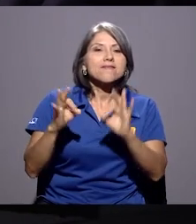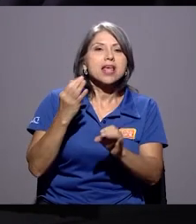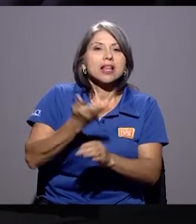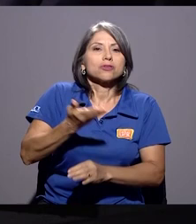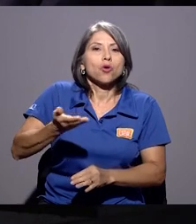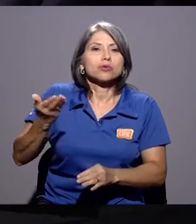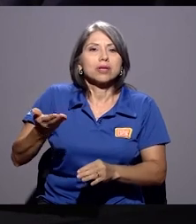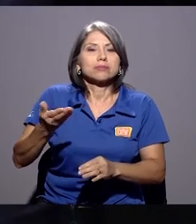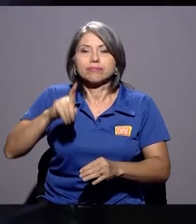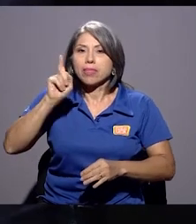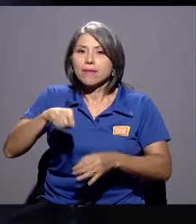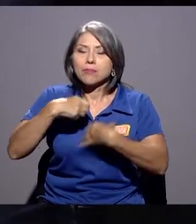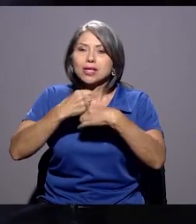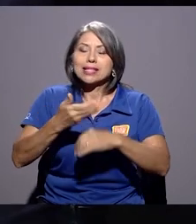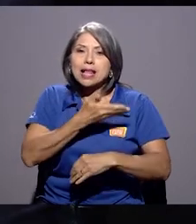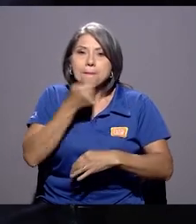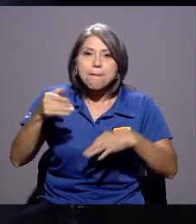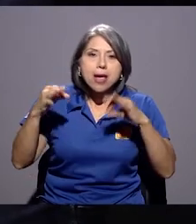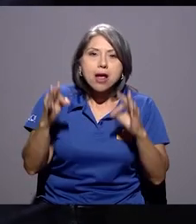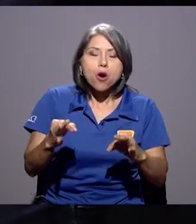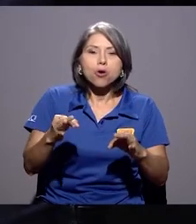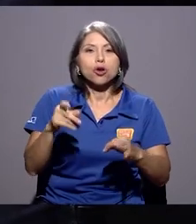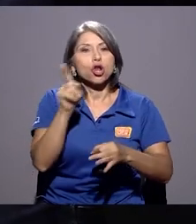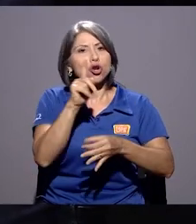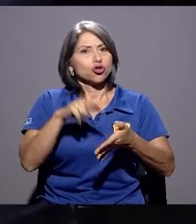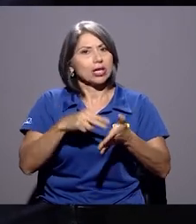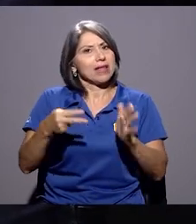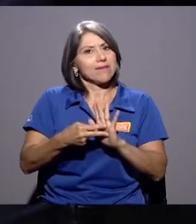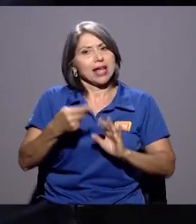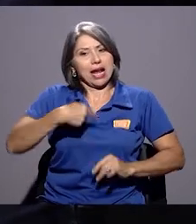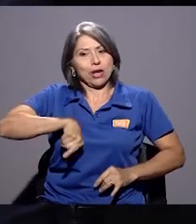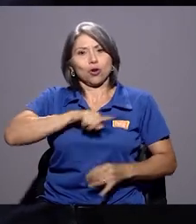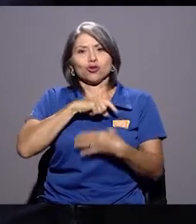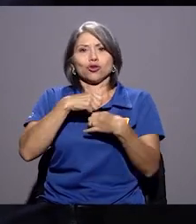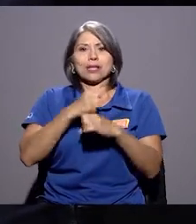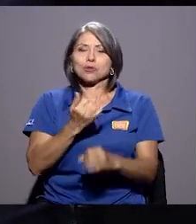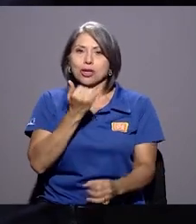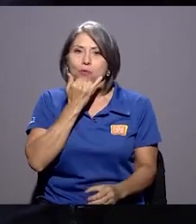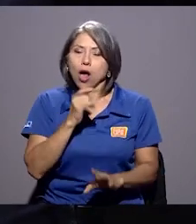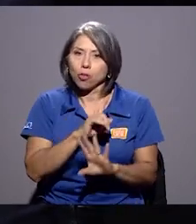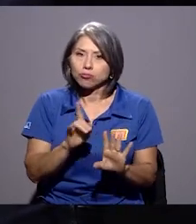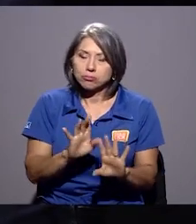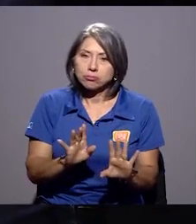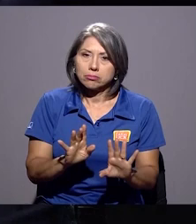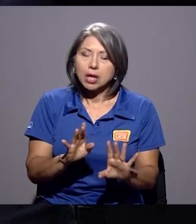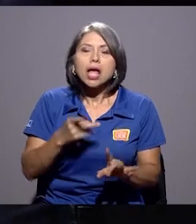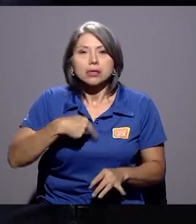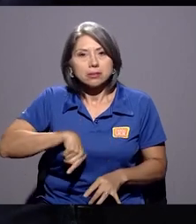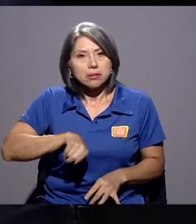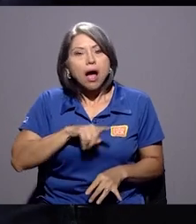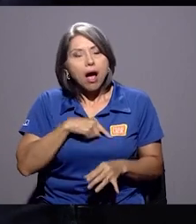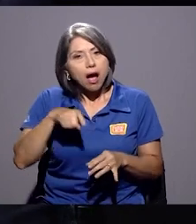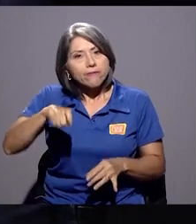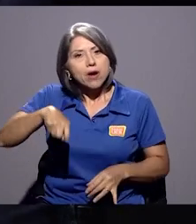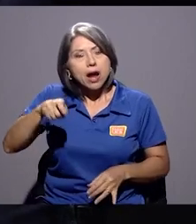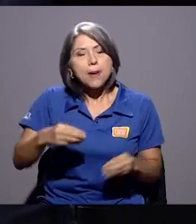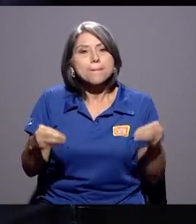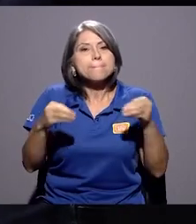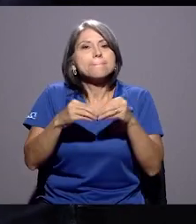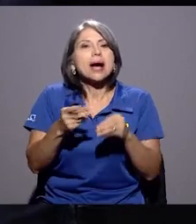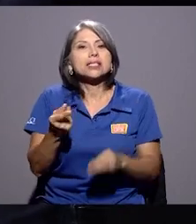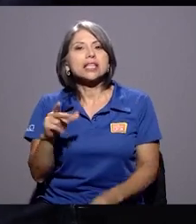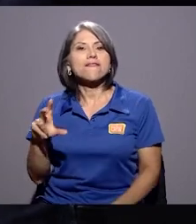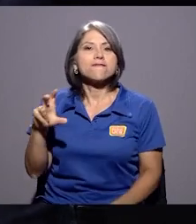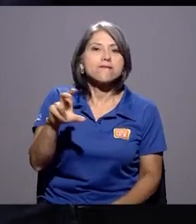tenemos que hacerlas mejor, pero eso no significa que lo que hacemos sea equivocado. Estamos requiriendo